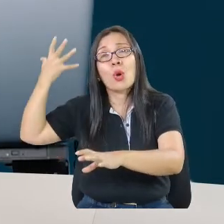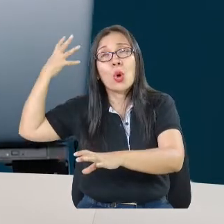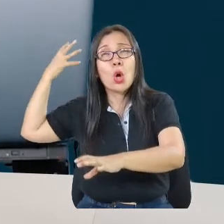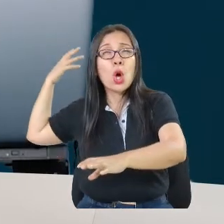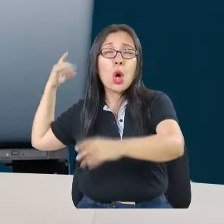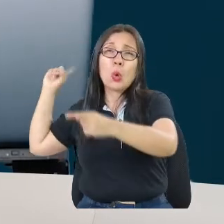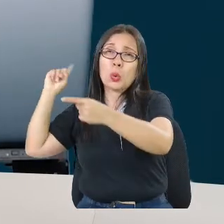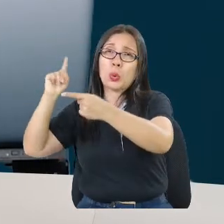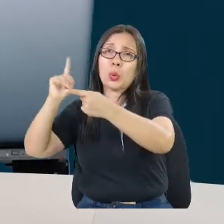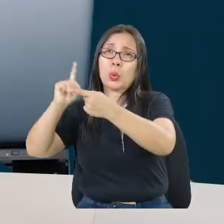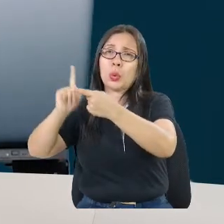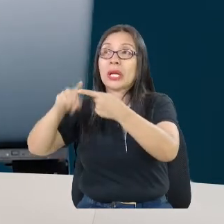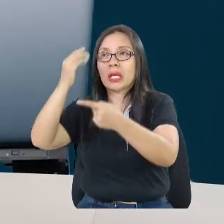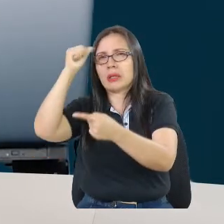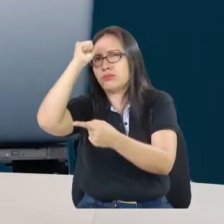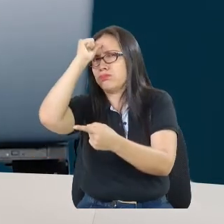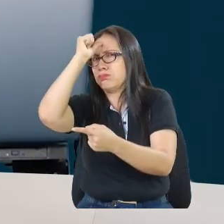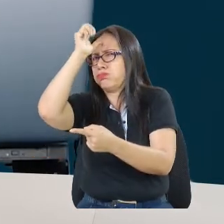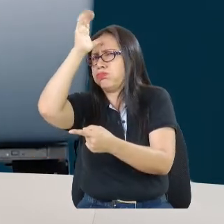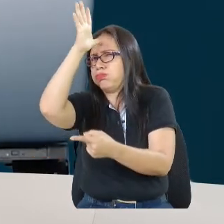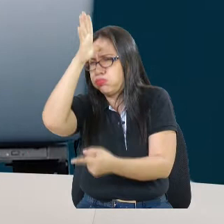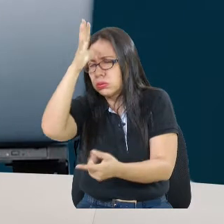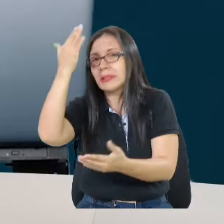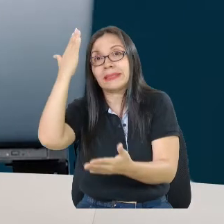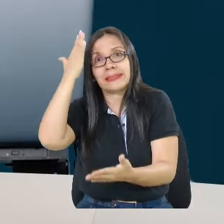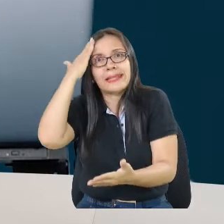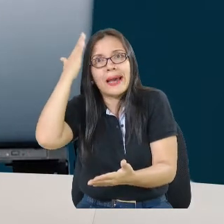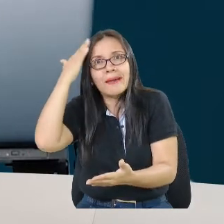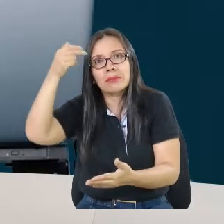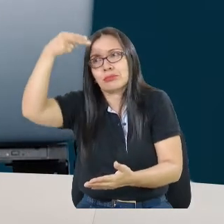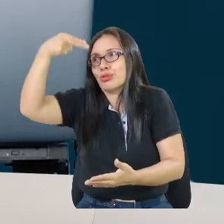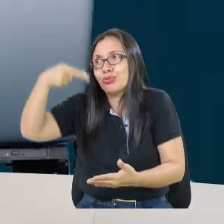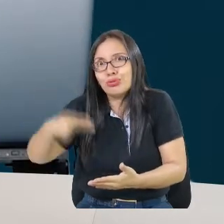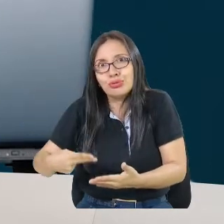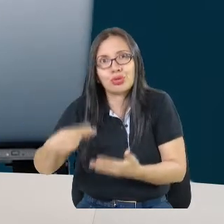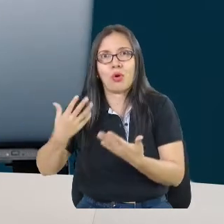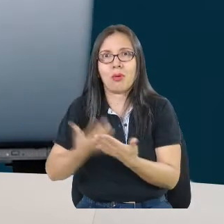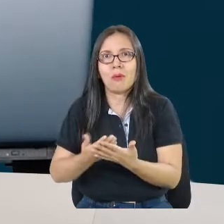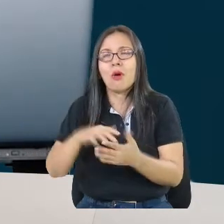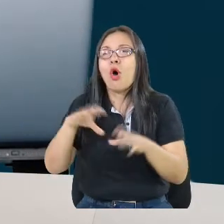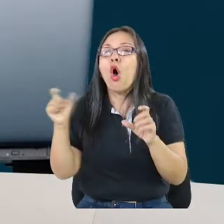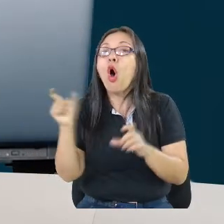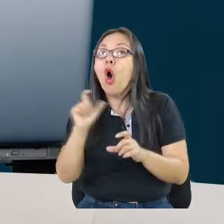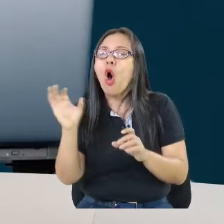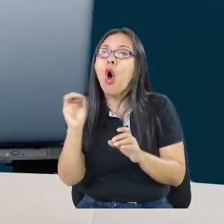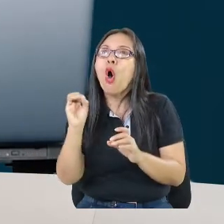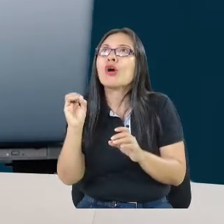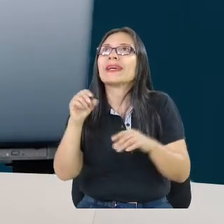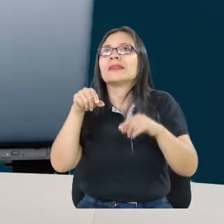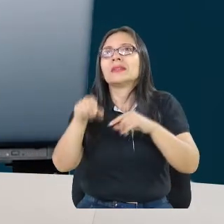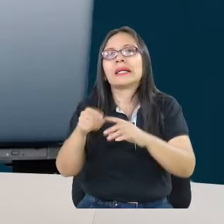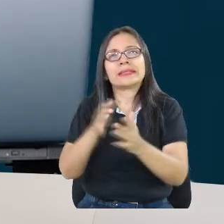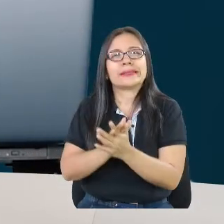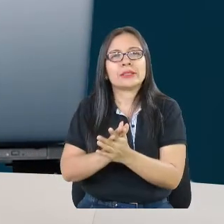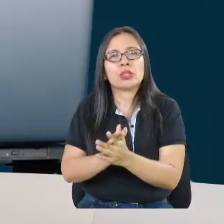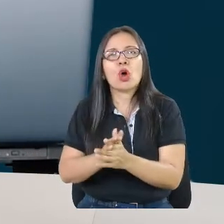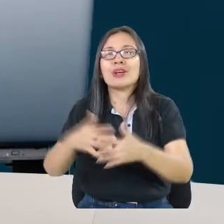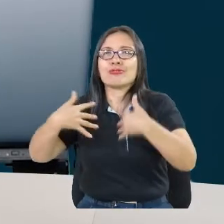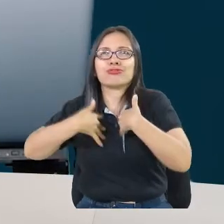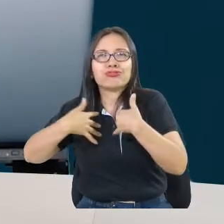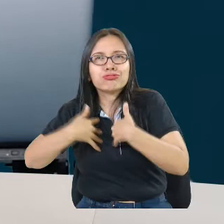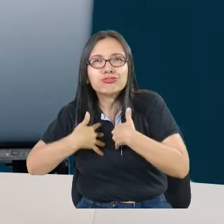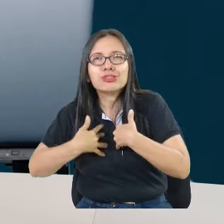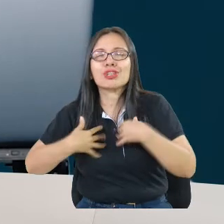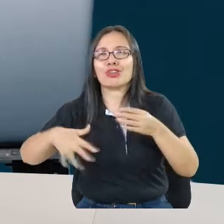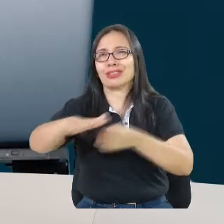de lo que han vivido, de cómo se han visto afectados. Digamos que ellos, los que están presentes en esos espacios, son